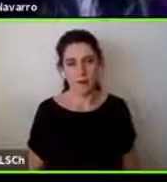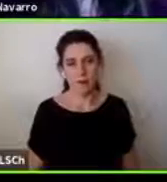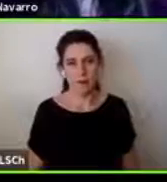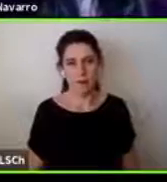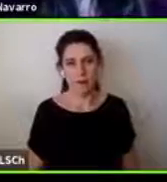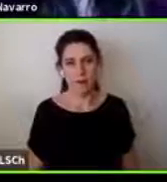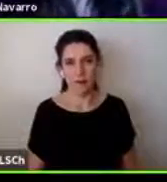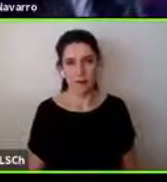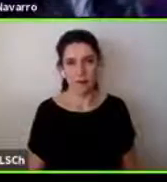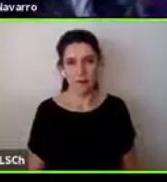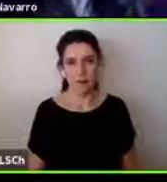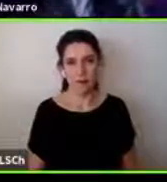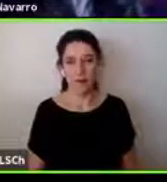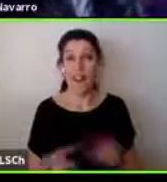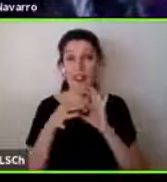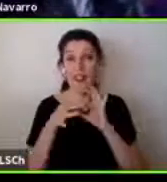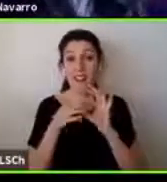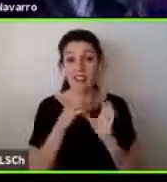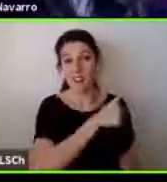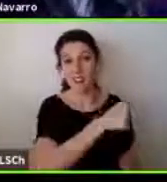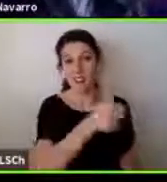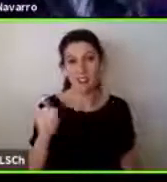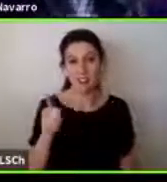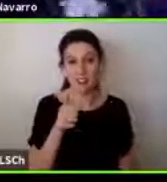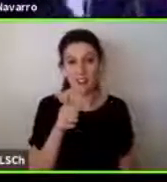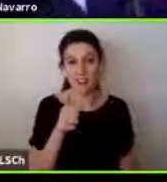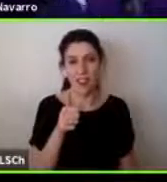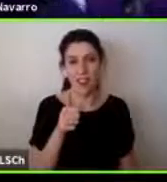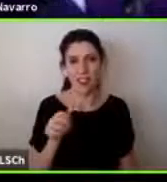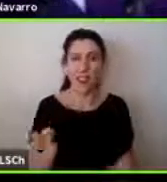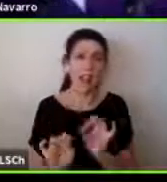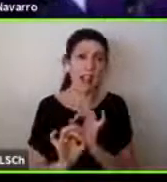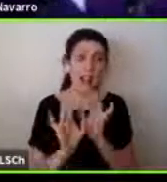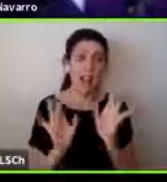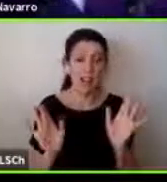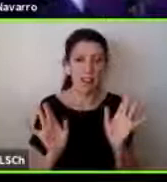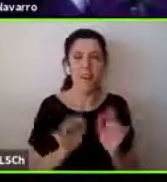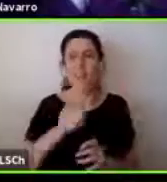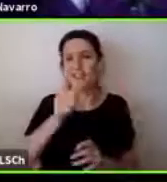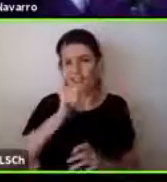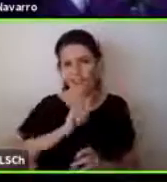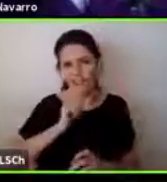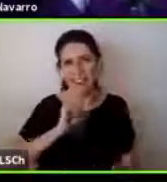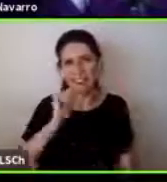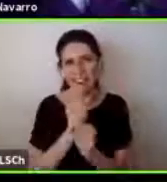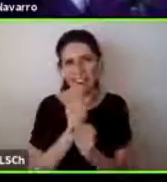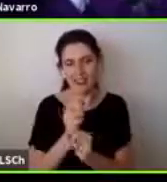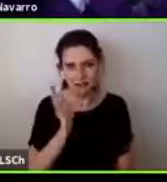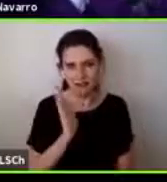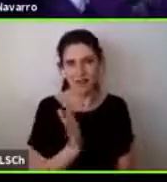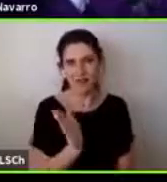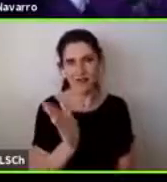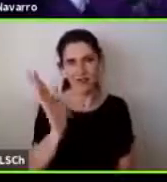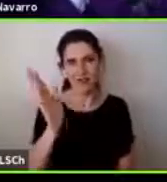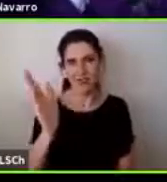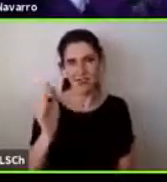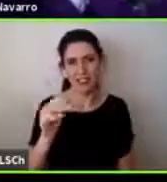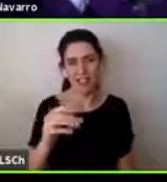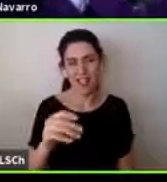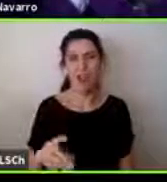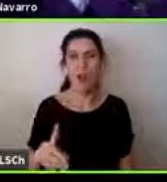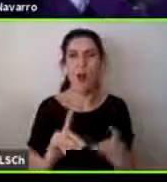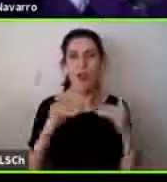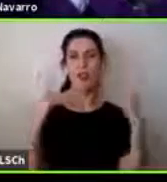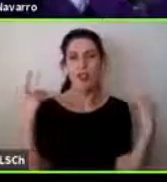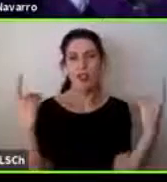Muchas gracias a todos lo que queda claro es que queda mucho por trabajar y por democratizar de